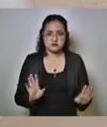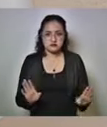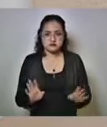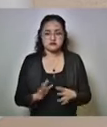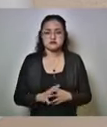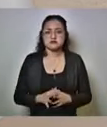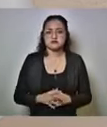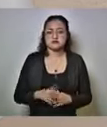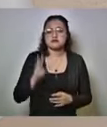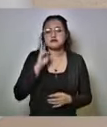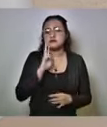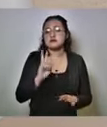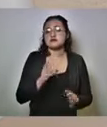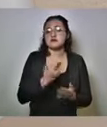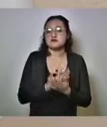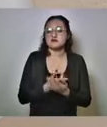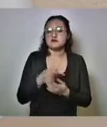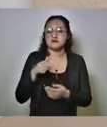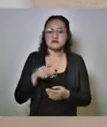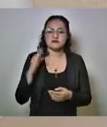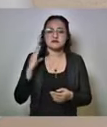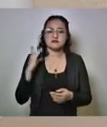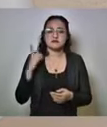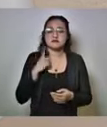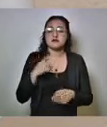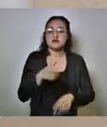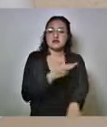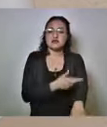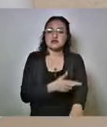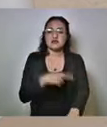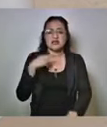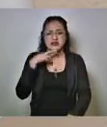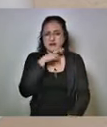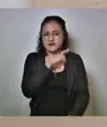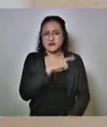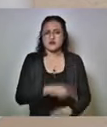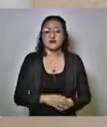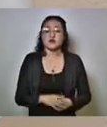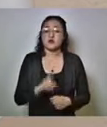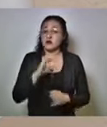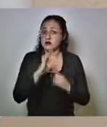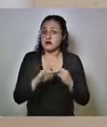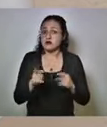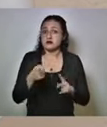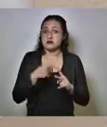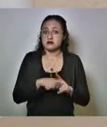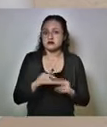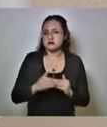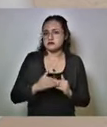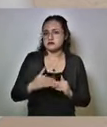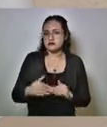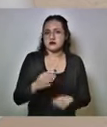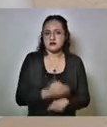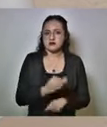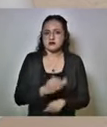vamos a ver y espero que el congreso la resuelva pronto una vez que arranque su periodo ordinario